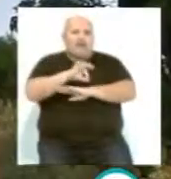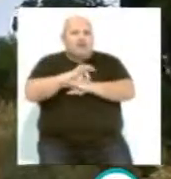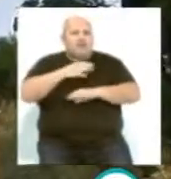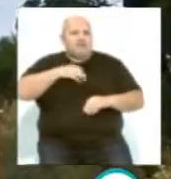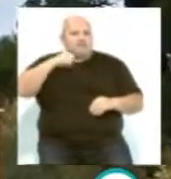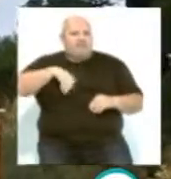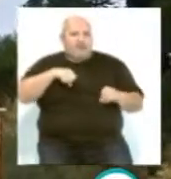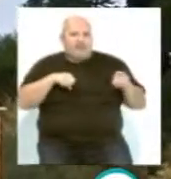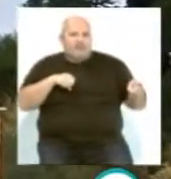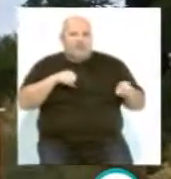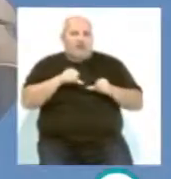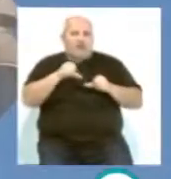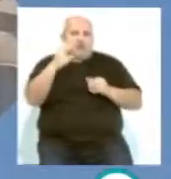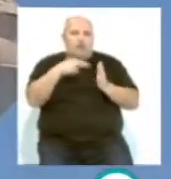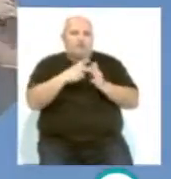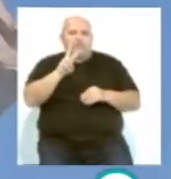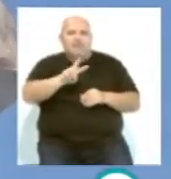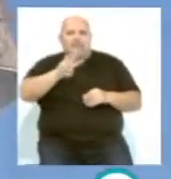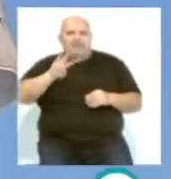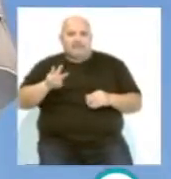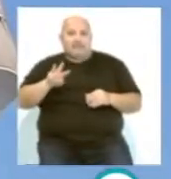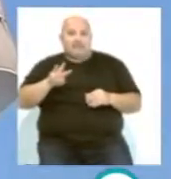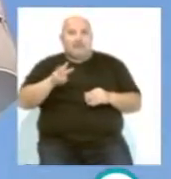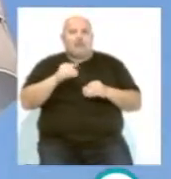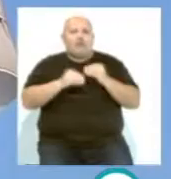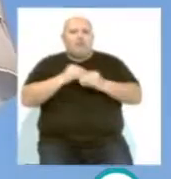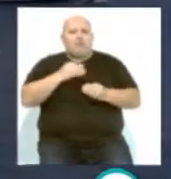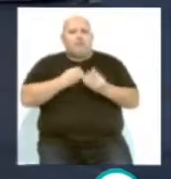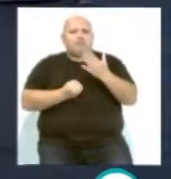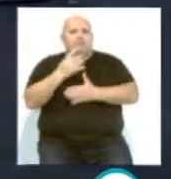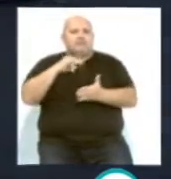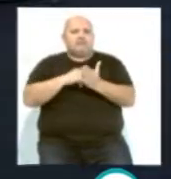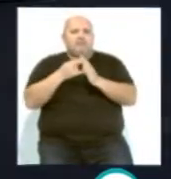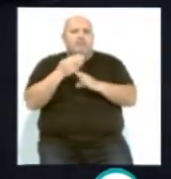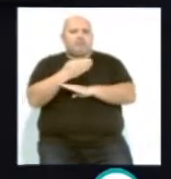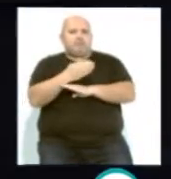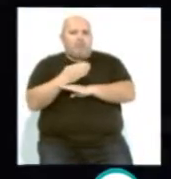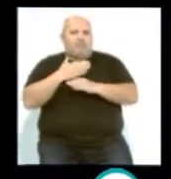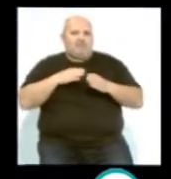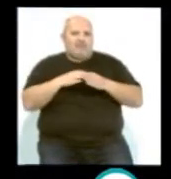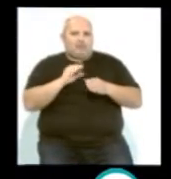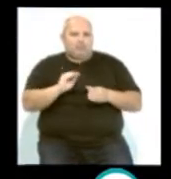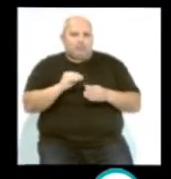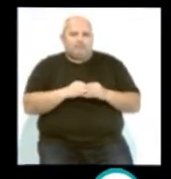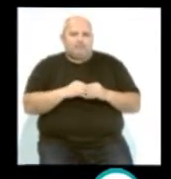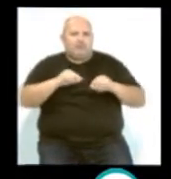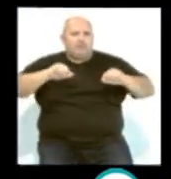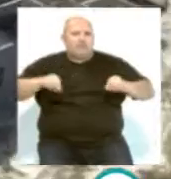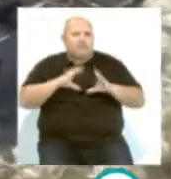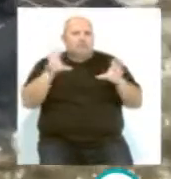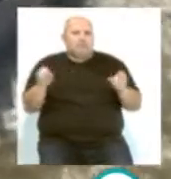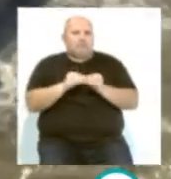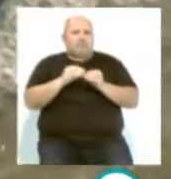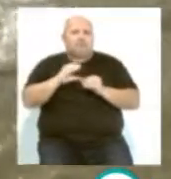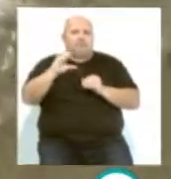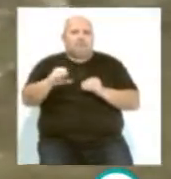de San Fernando hasta el 2023, en la que se desarrollará el sistema de combate de la fragata. El contrato en total supone